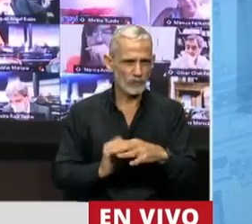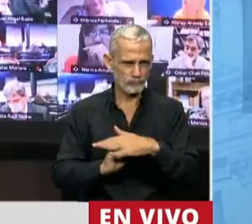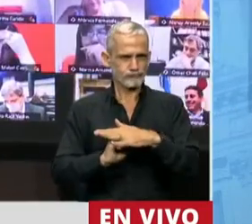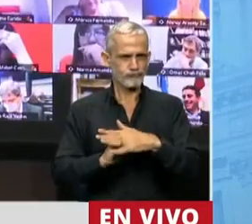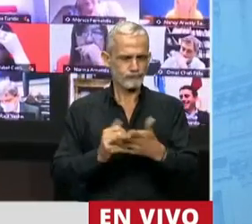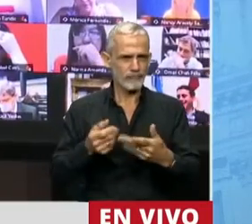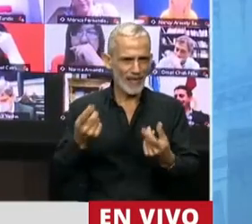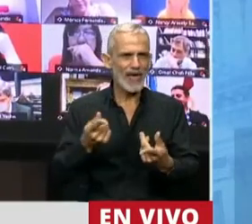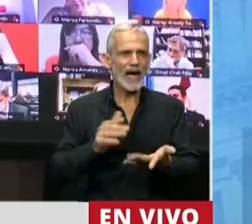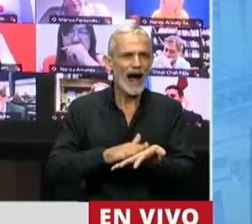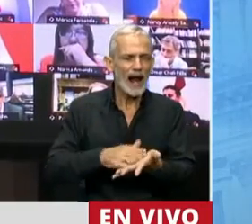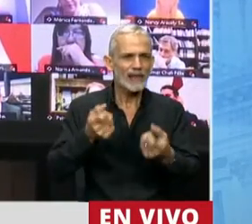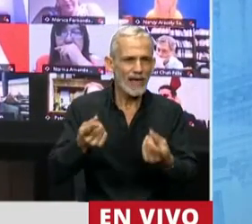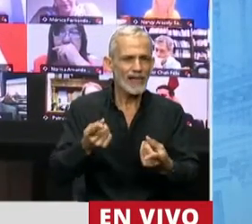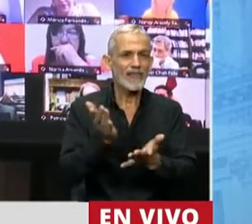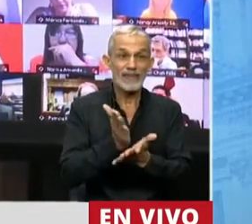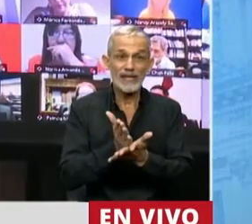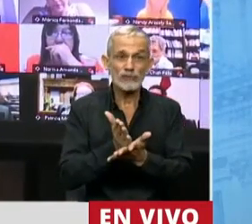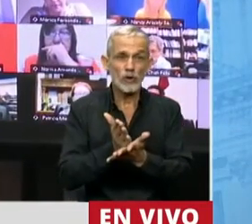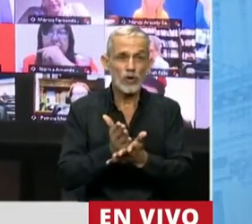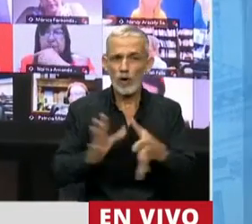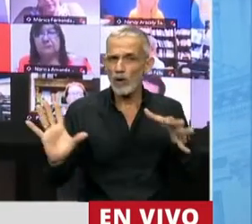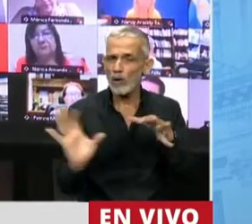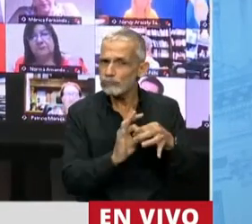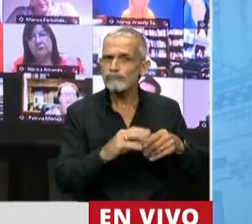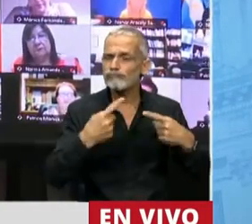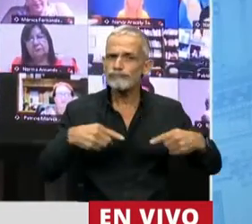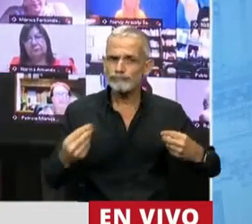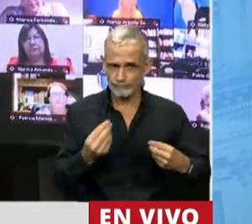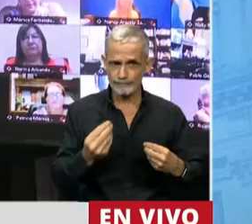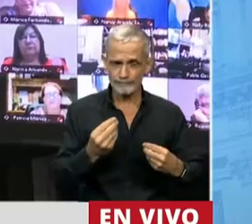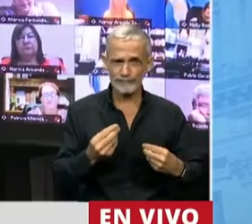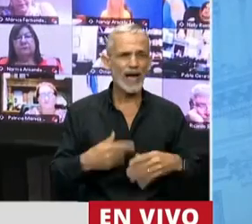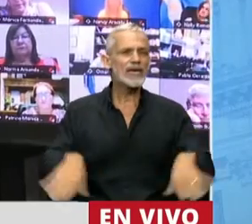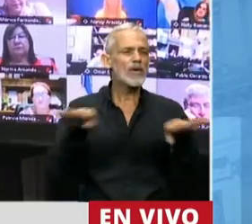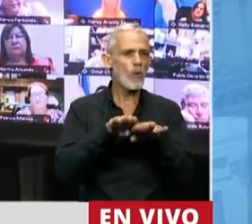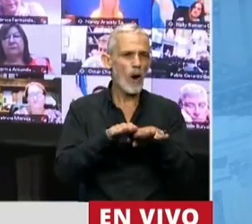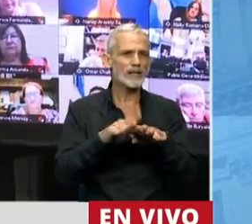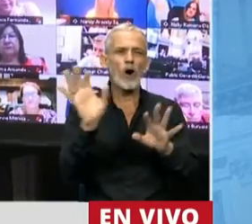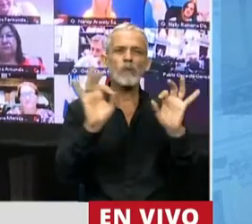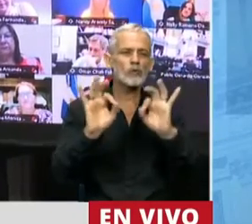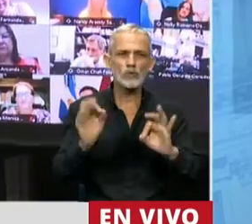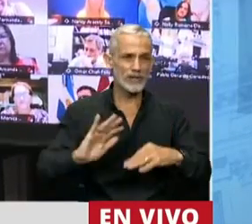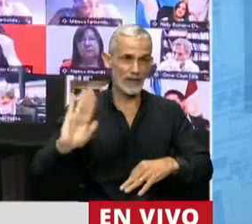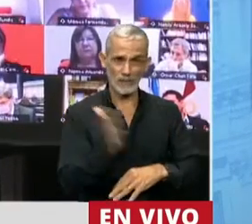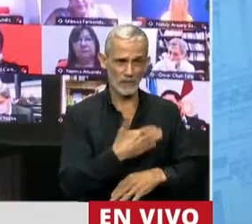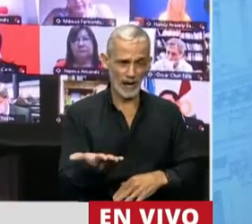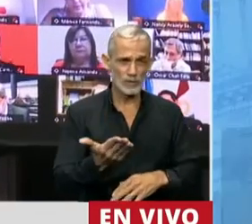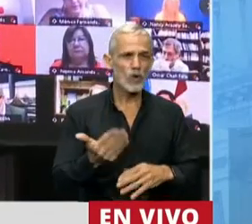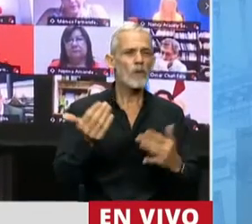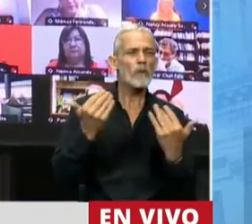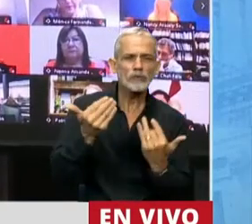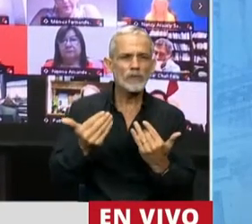Leyes que garanticen el derecho conforme a la igualdad de oportunidades, a la igualdad de